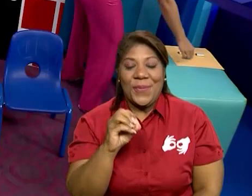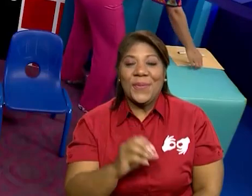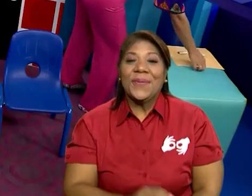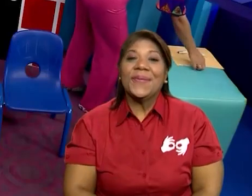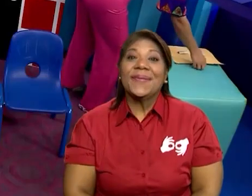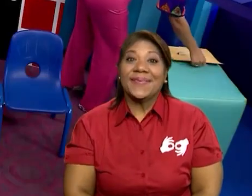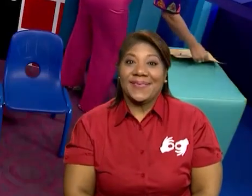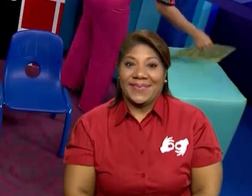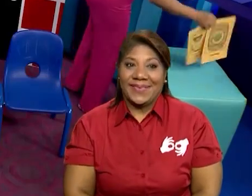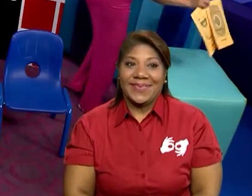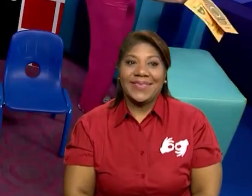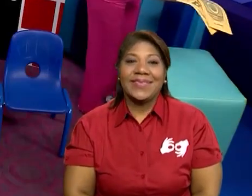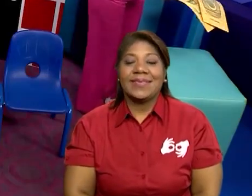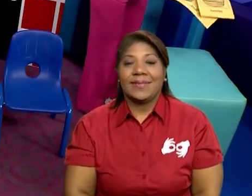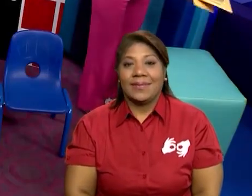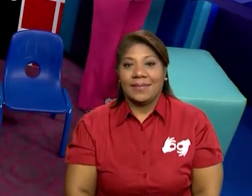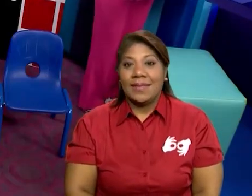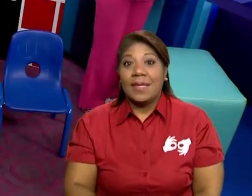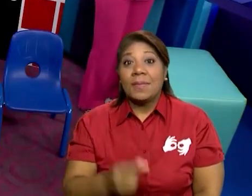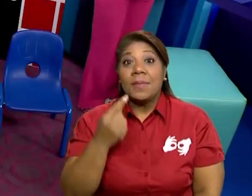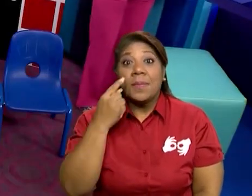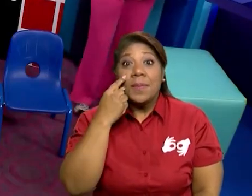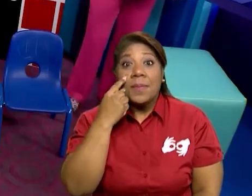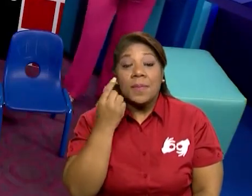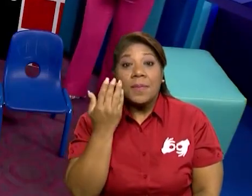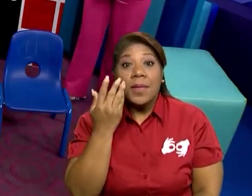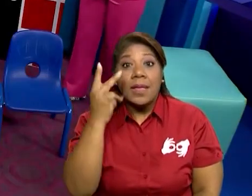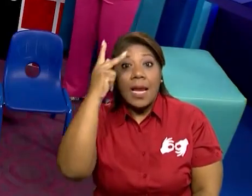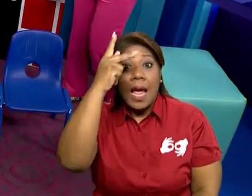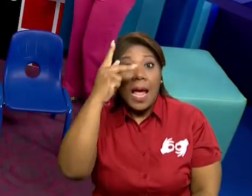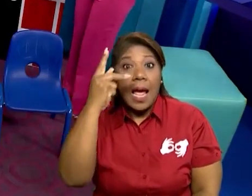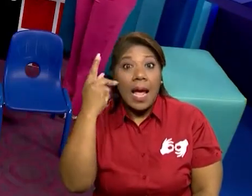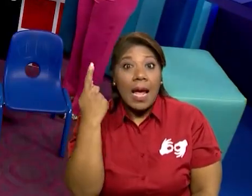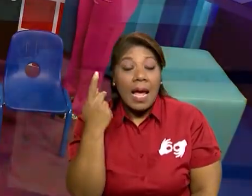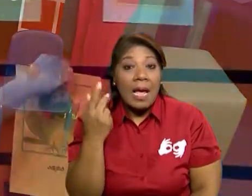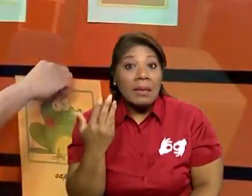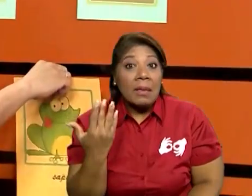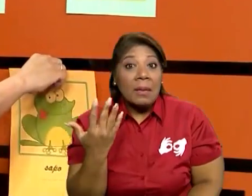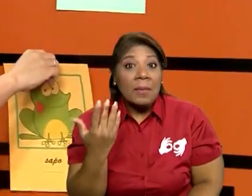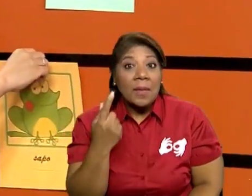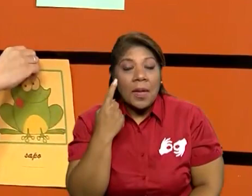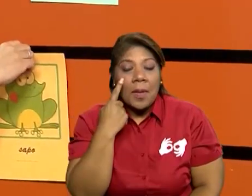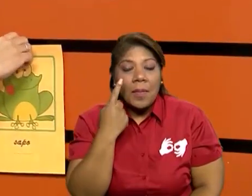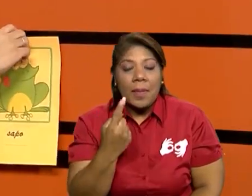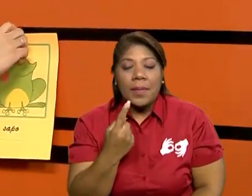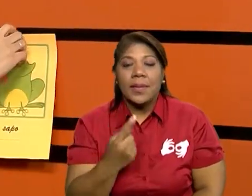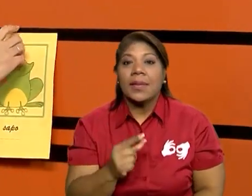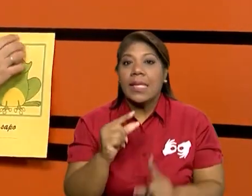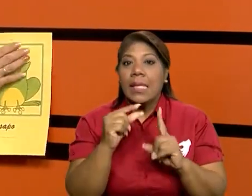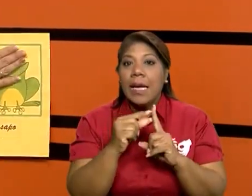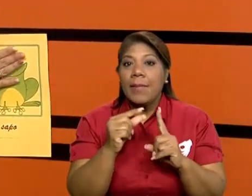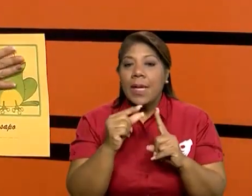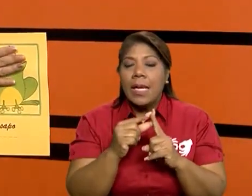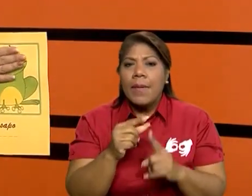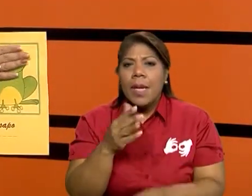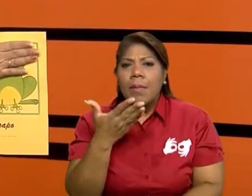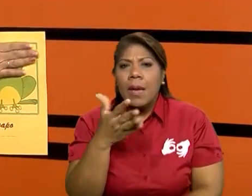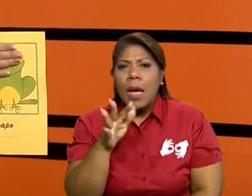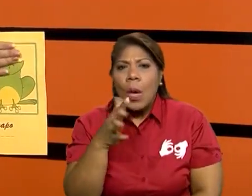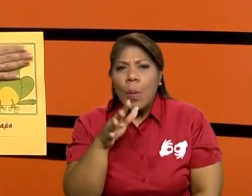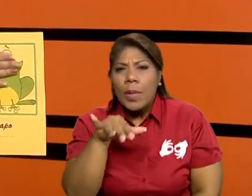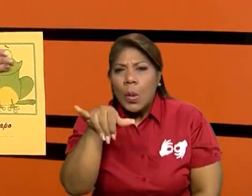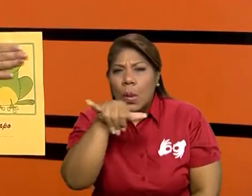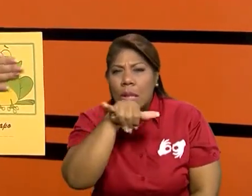palabras riman al final con una letrita que tenga la tinta. Aquí